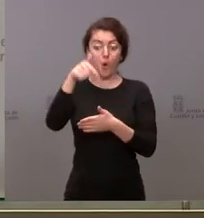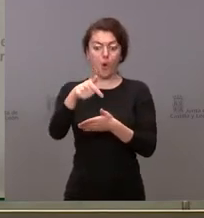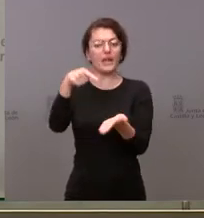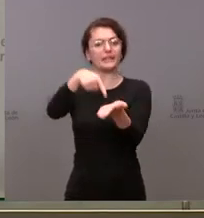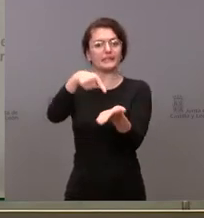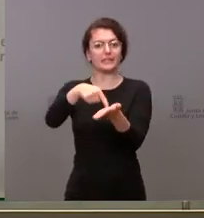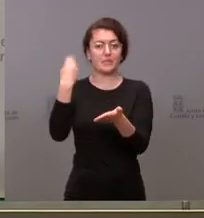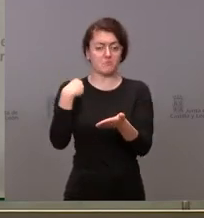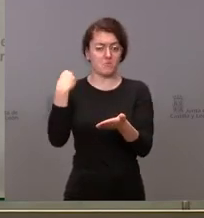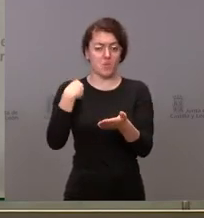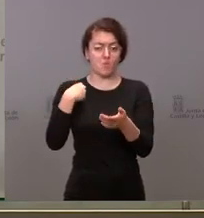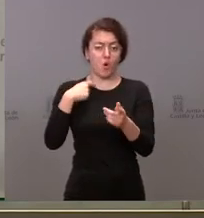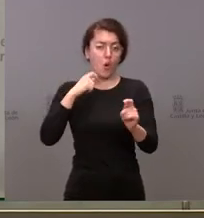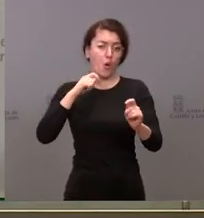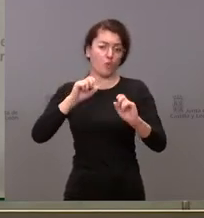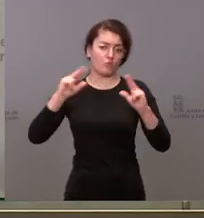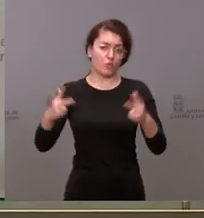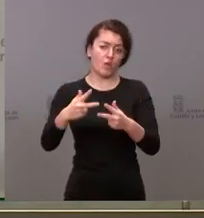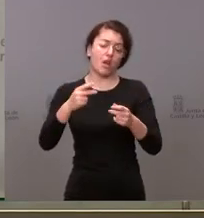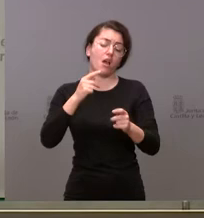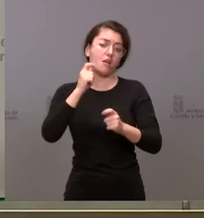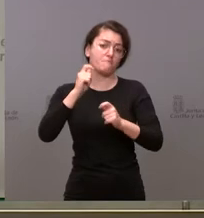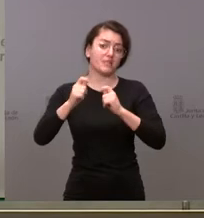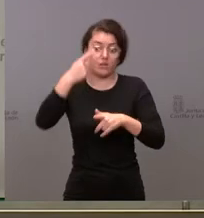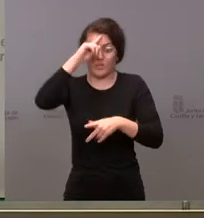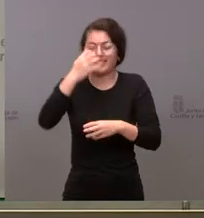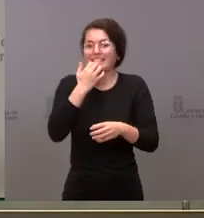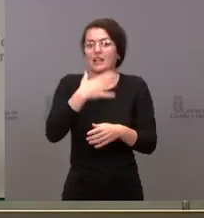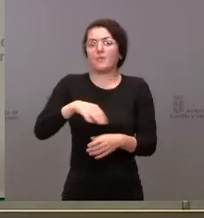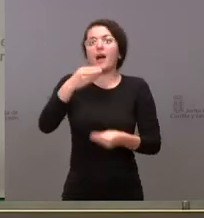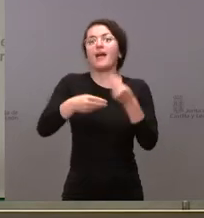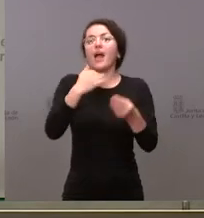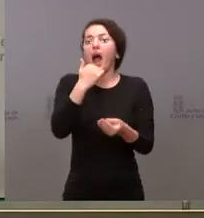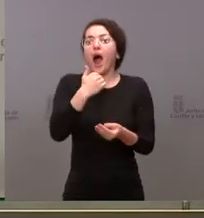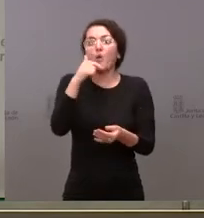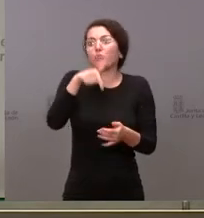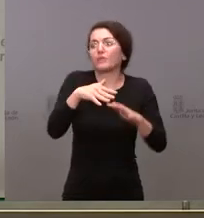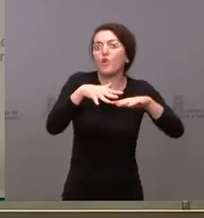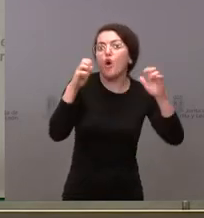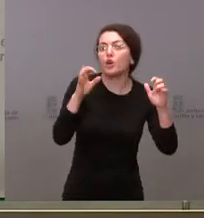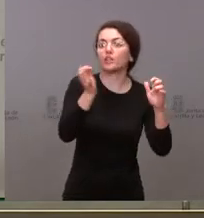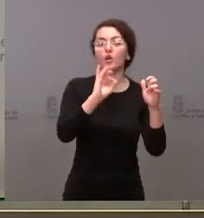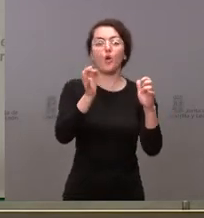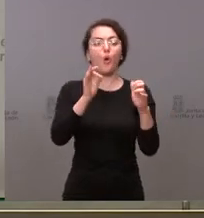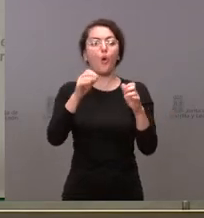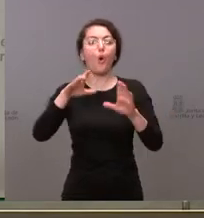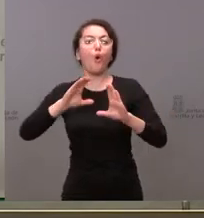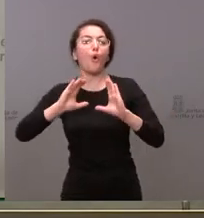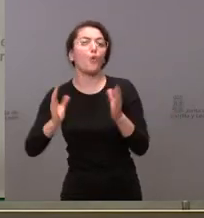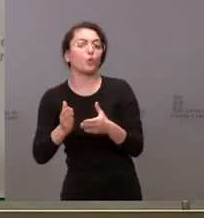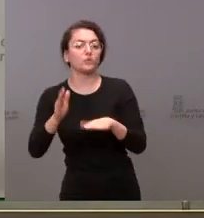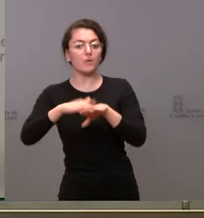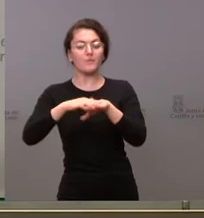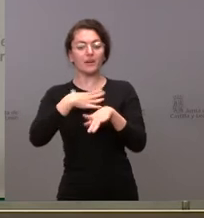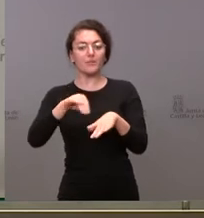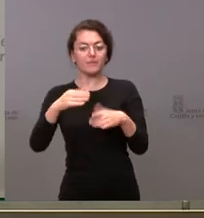una rueda de prensa no sé si se puede hacer algo bien desde las cortes o bien desde se tiene pensado hacer algo desde la junta para poder frenar